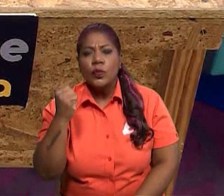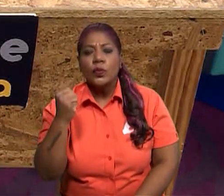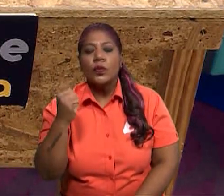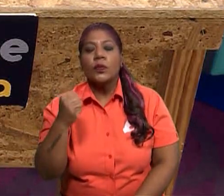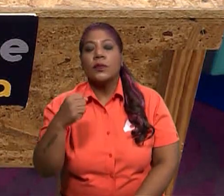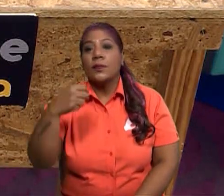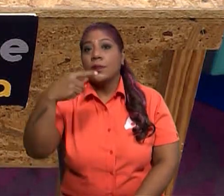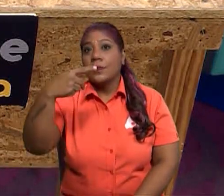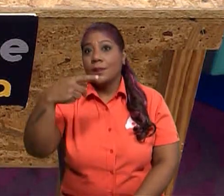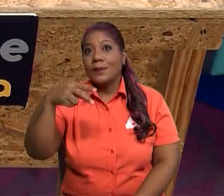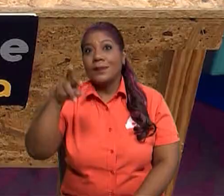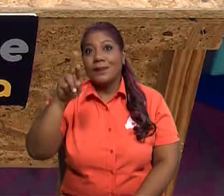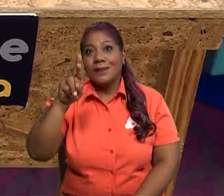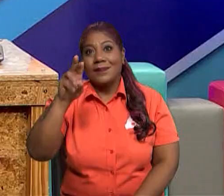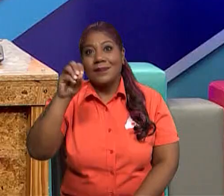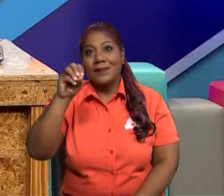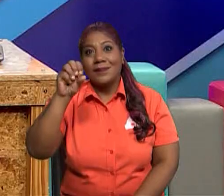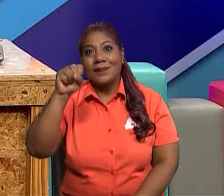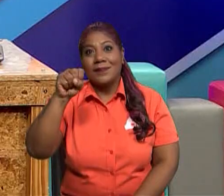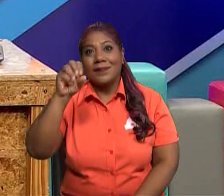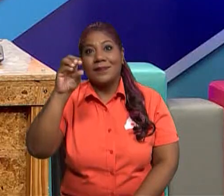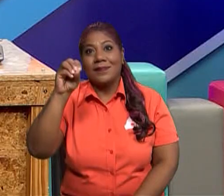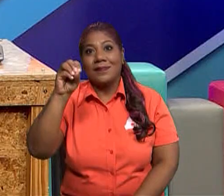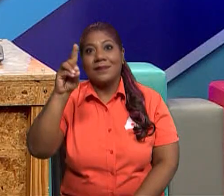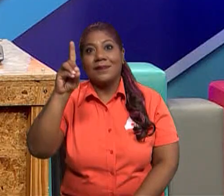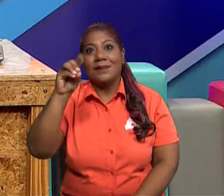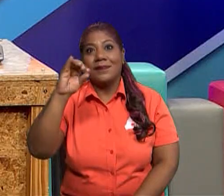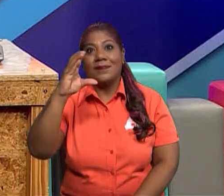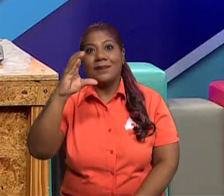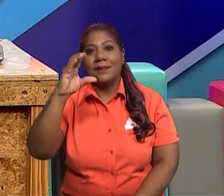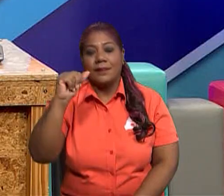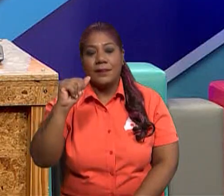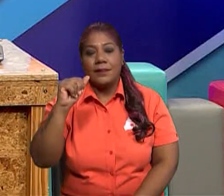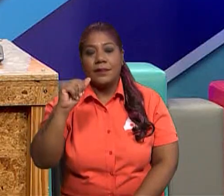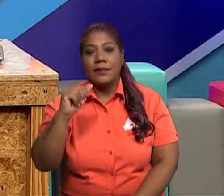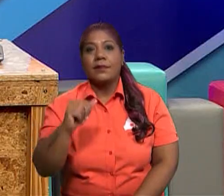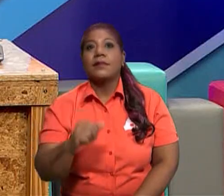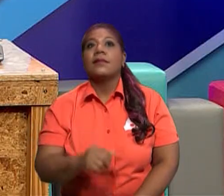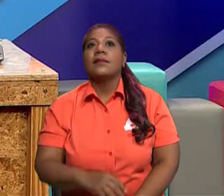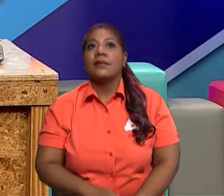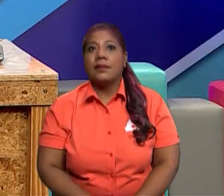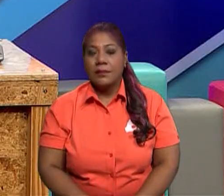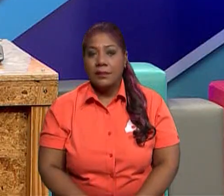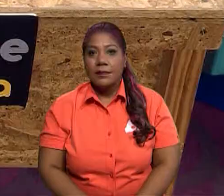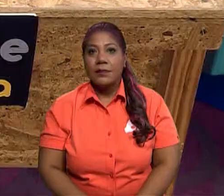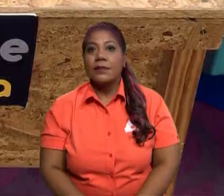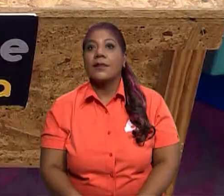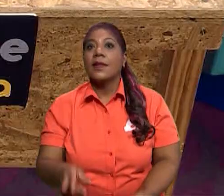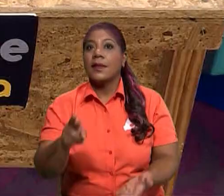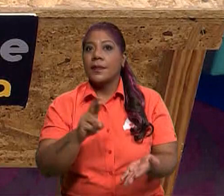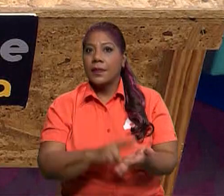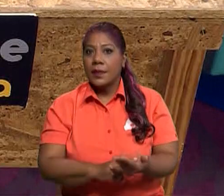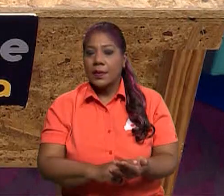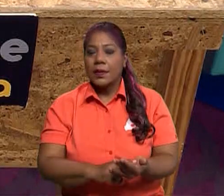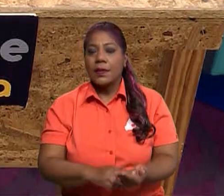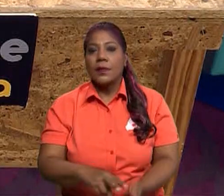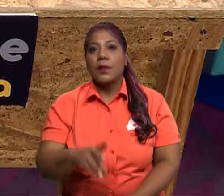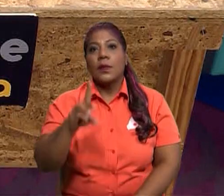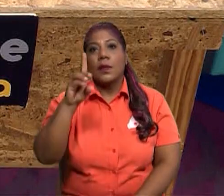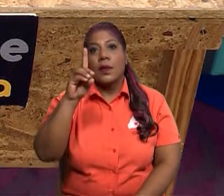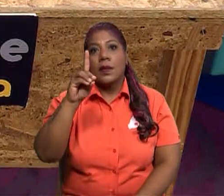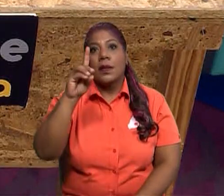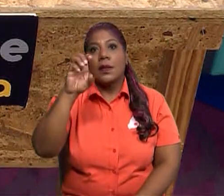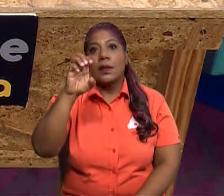prosódica, ¿verdad? Dentro de la palabra. Y después hace exactamente lo mismo.